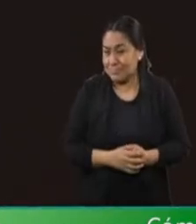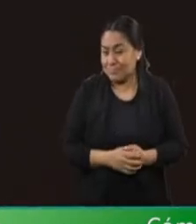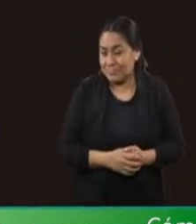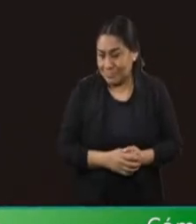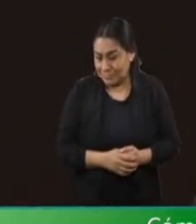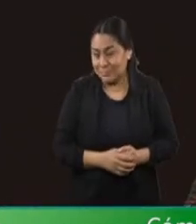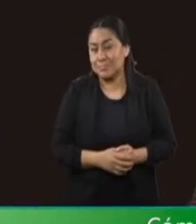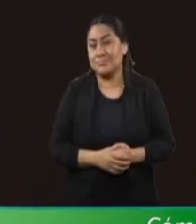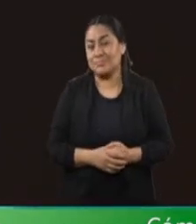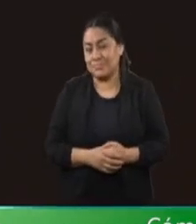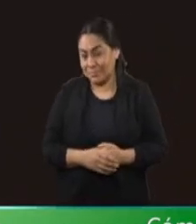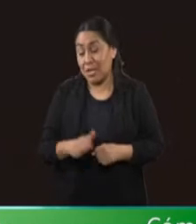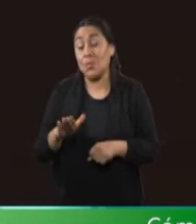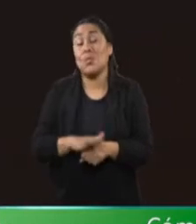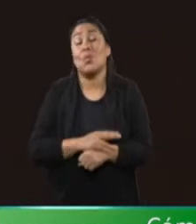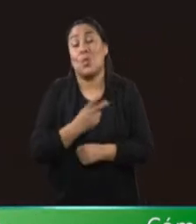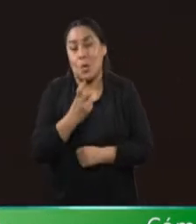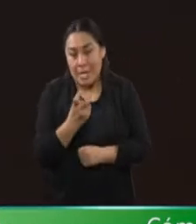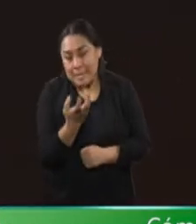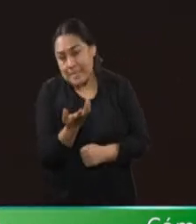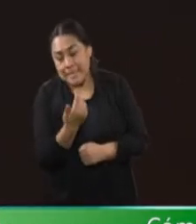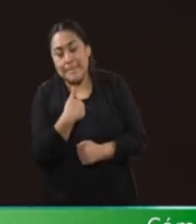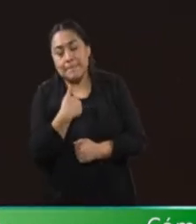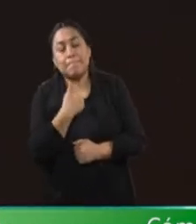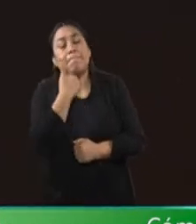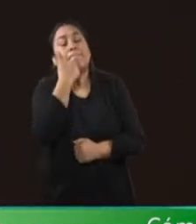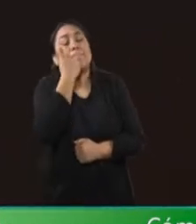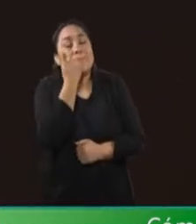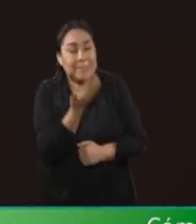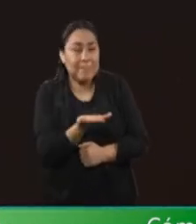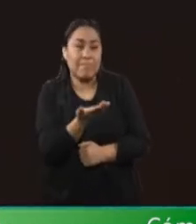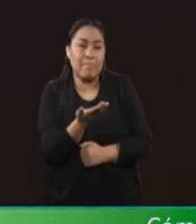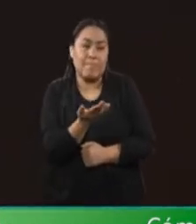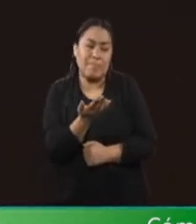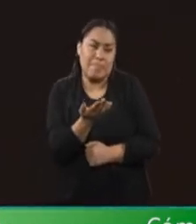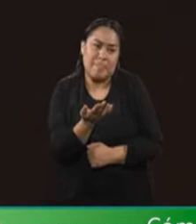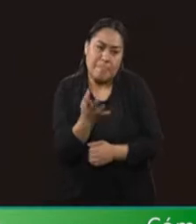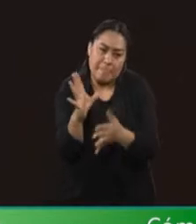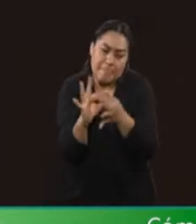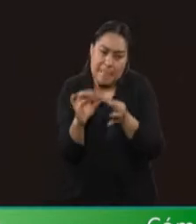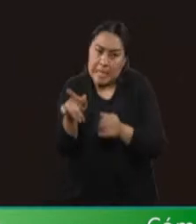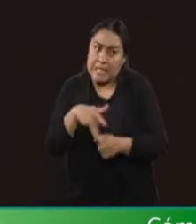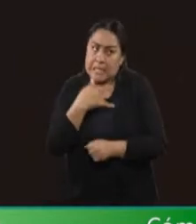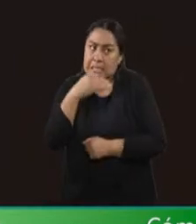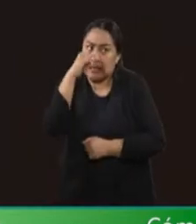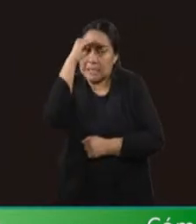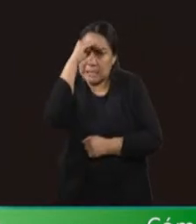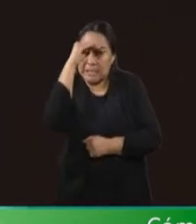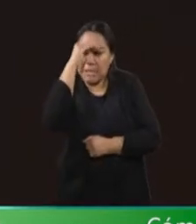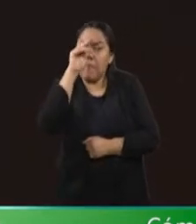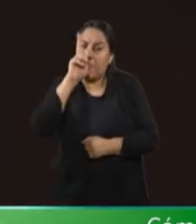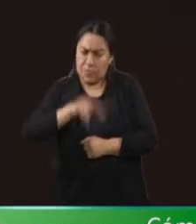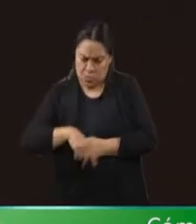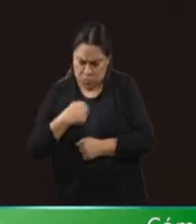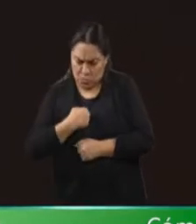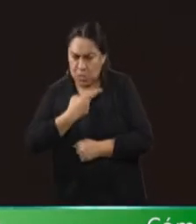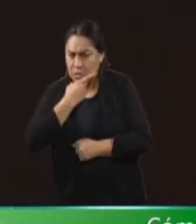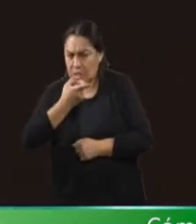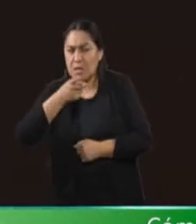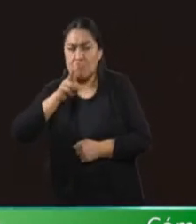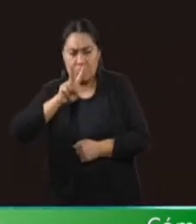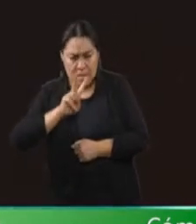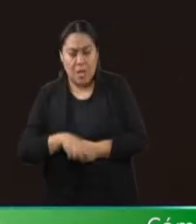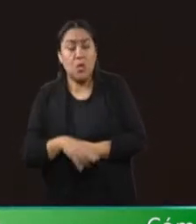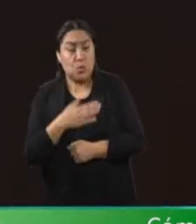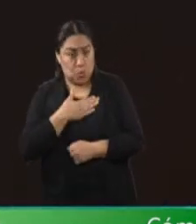Por eso yo quisiera hacerles la última reflexión y de verdad lo digo en buena voluntad, a mí me ha